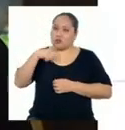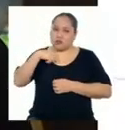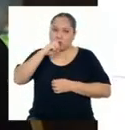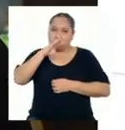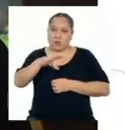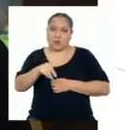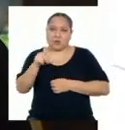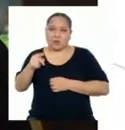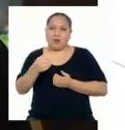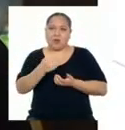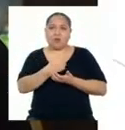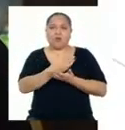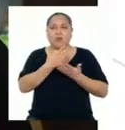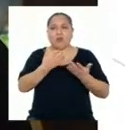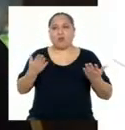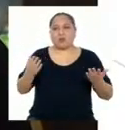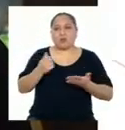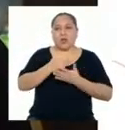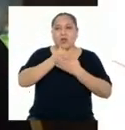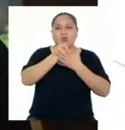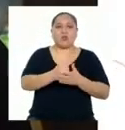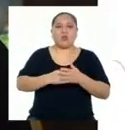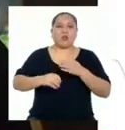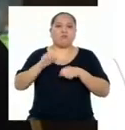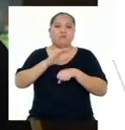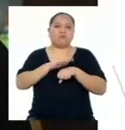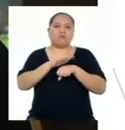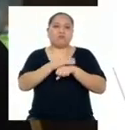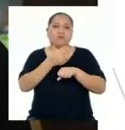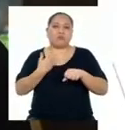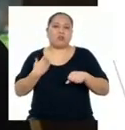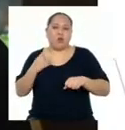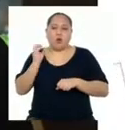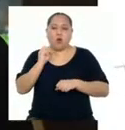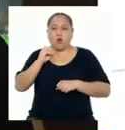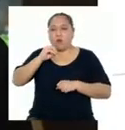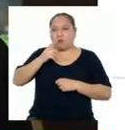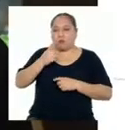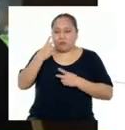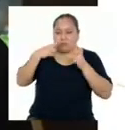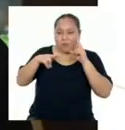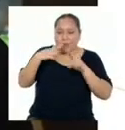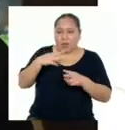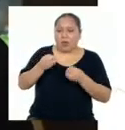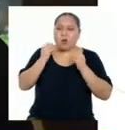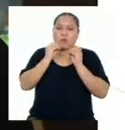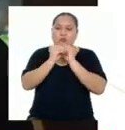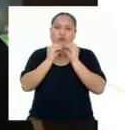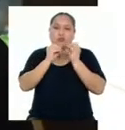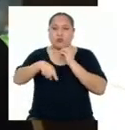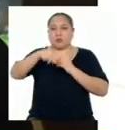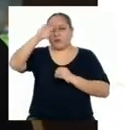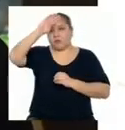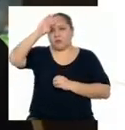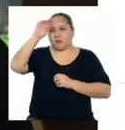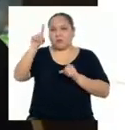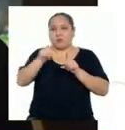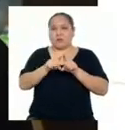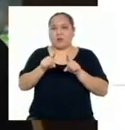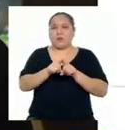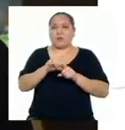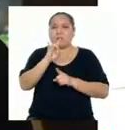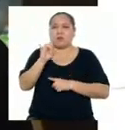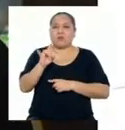que ayudan a la prevención o tratamiento de enfermedades También se utiliza en la